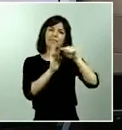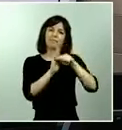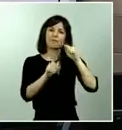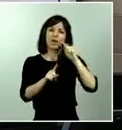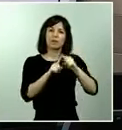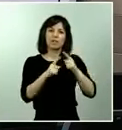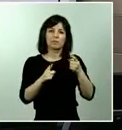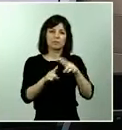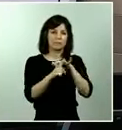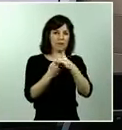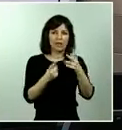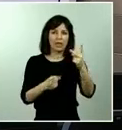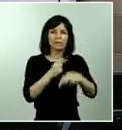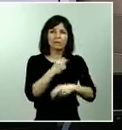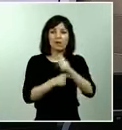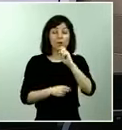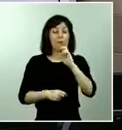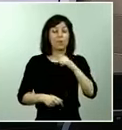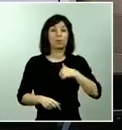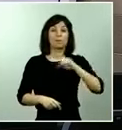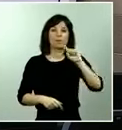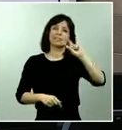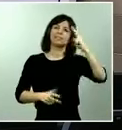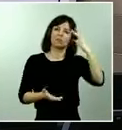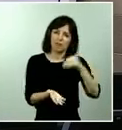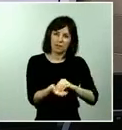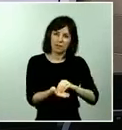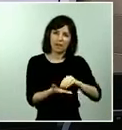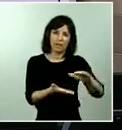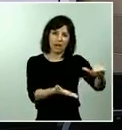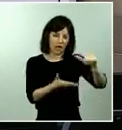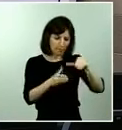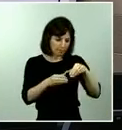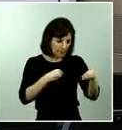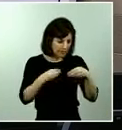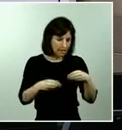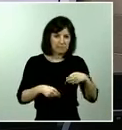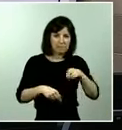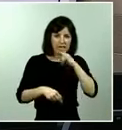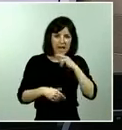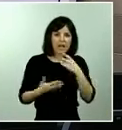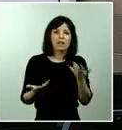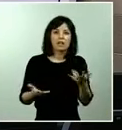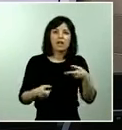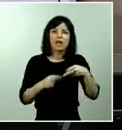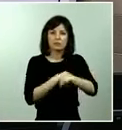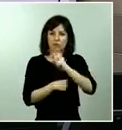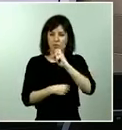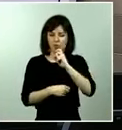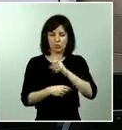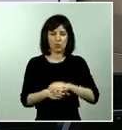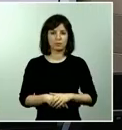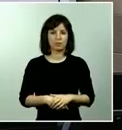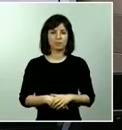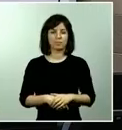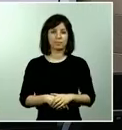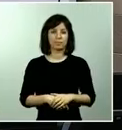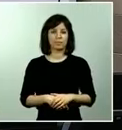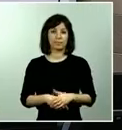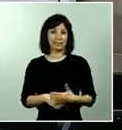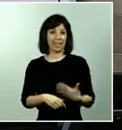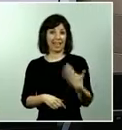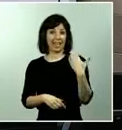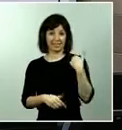ya que es la segunda vez que se recibe material defectuoso por otro lado ayer publicamos en Consalud.es los